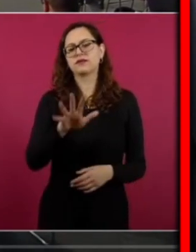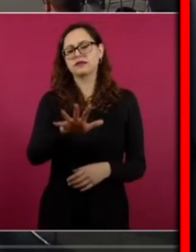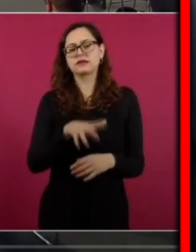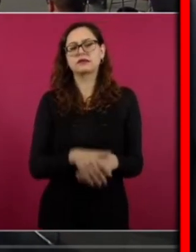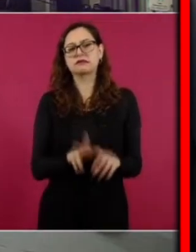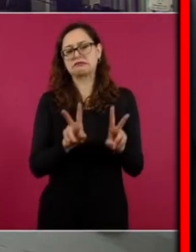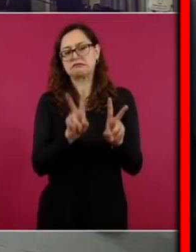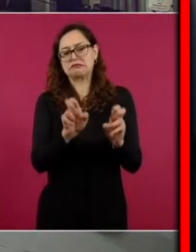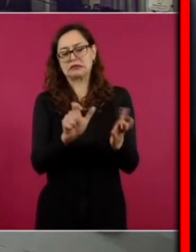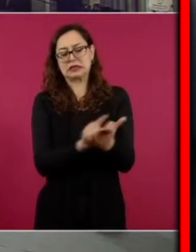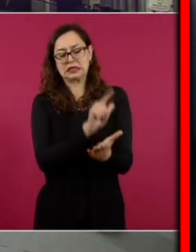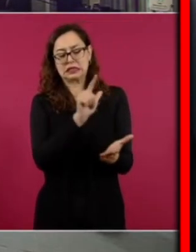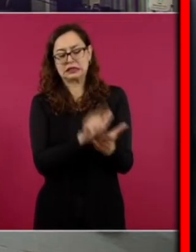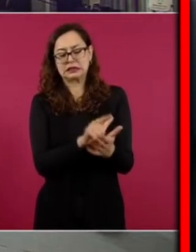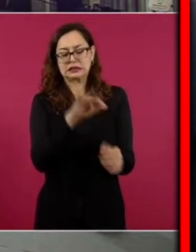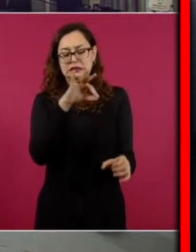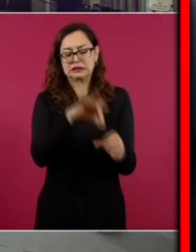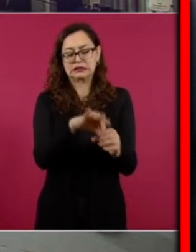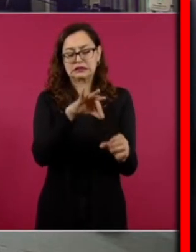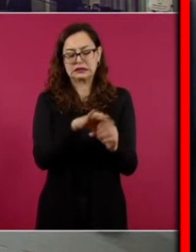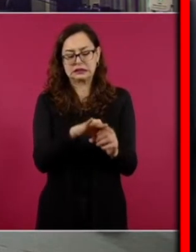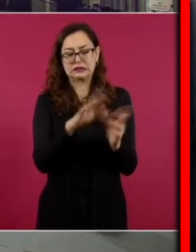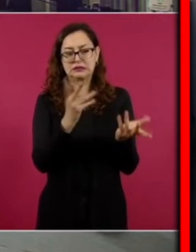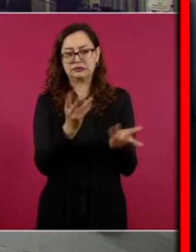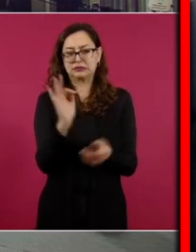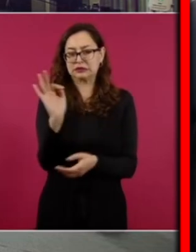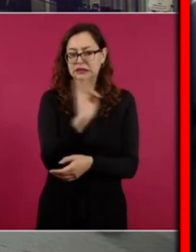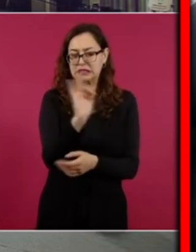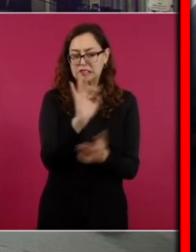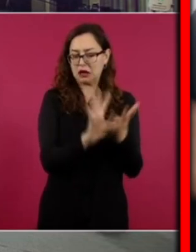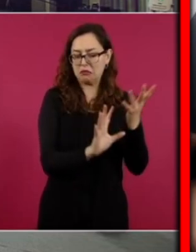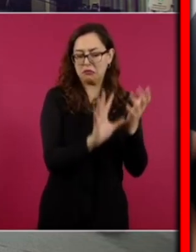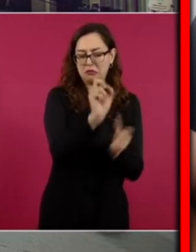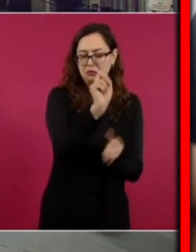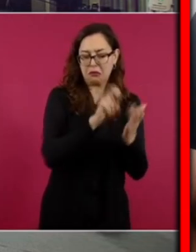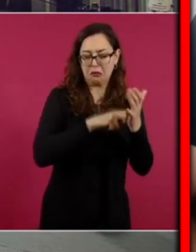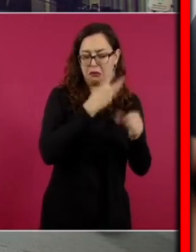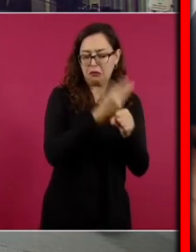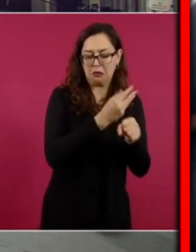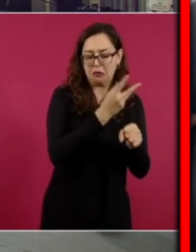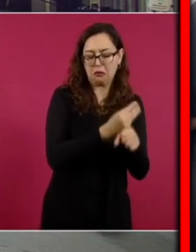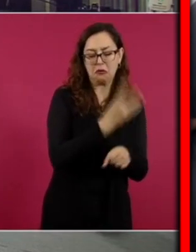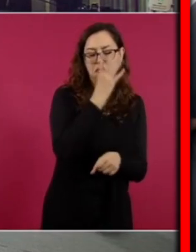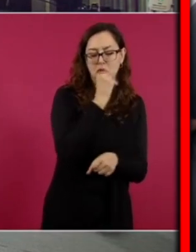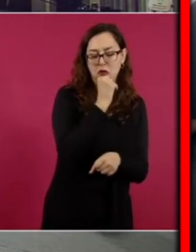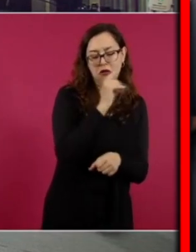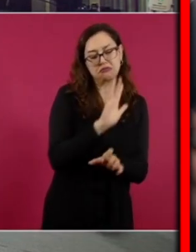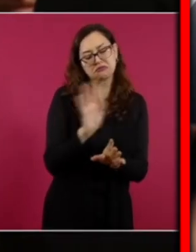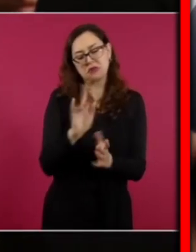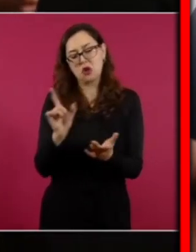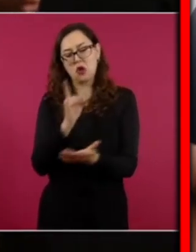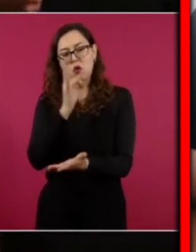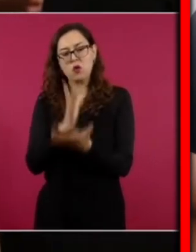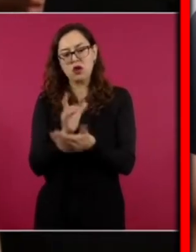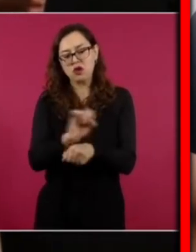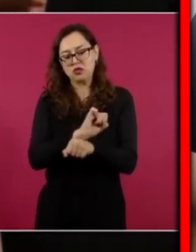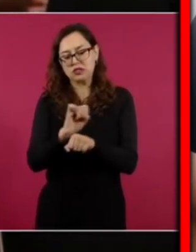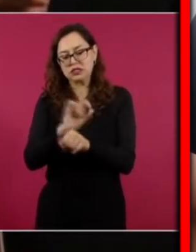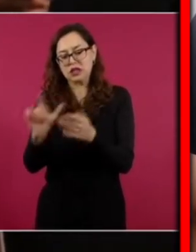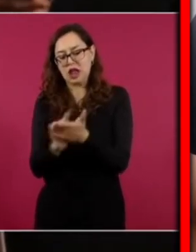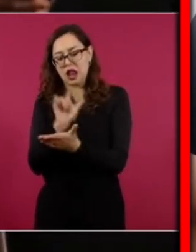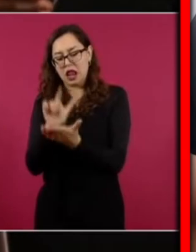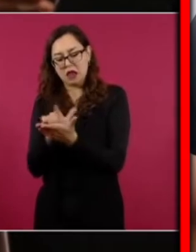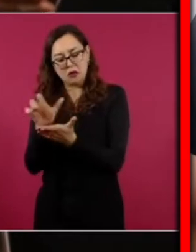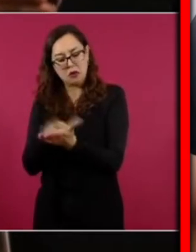electoral que alcances podría tener con leyes secundarias no sé si ya terminaron ese análisis Se está analizando, pero también aclarar eso